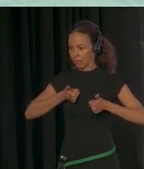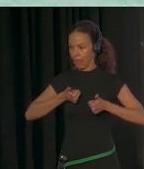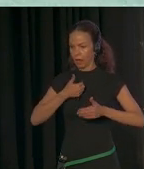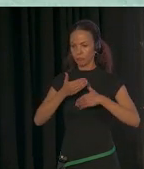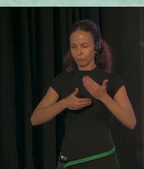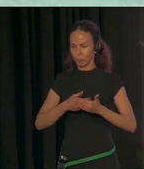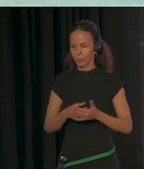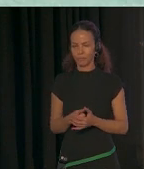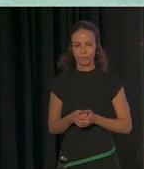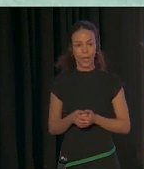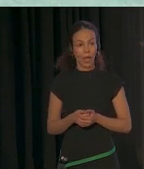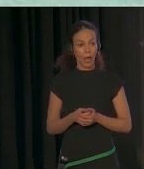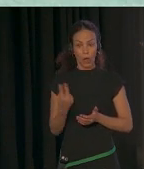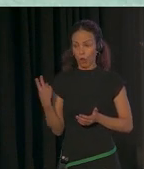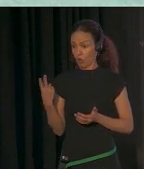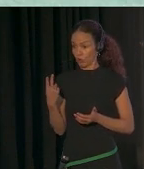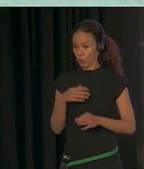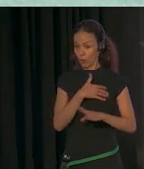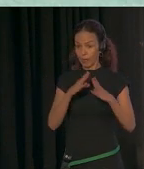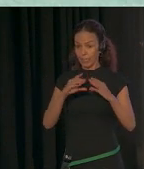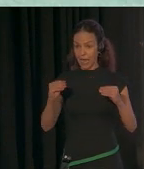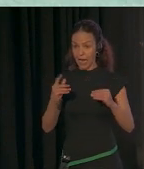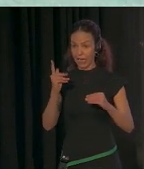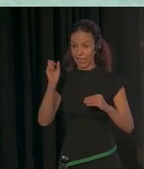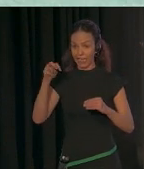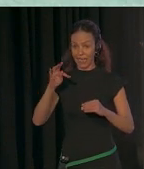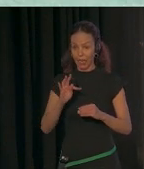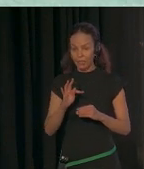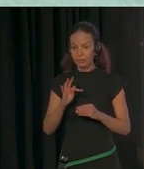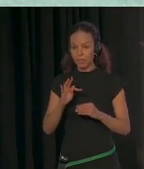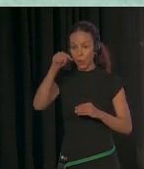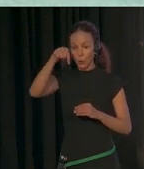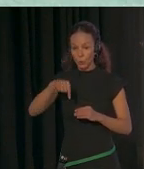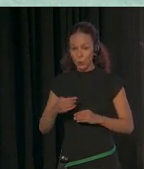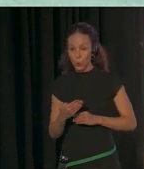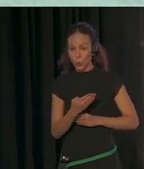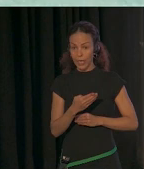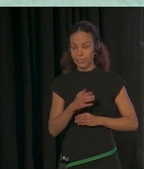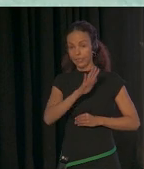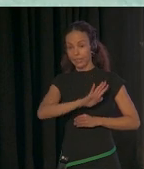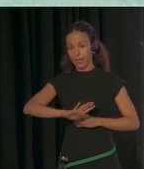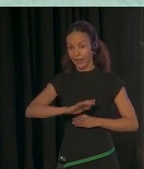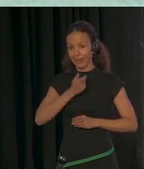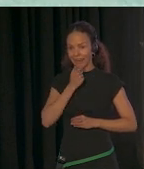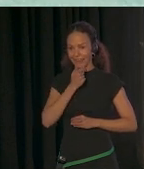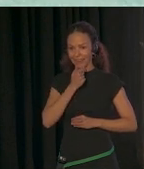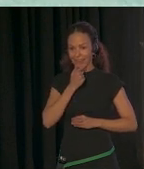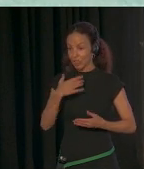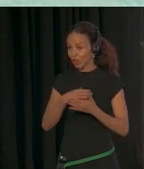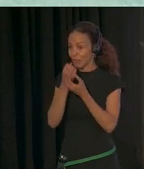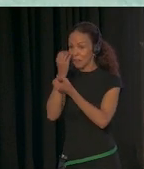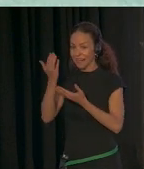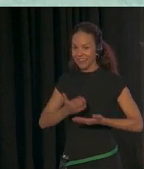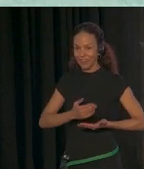Ambos somos de la Universidad de Kent en el sureste de Inglaterra y sois todos bienvenidos a venir a